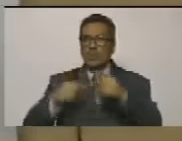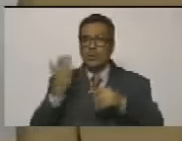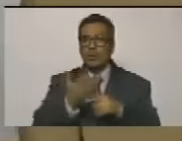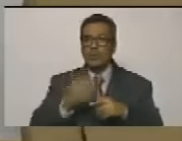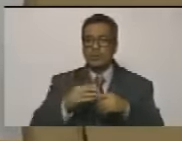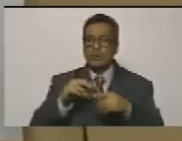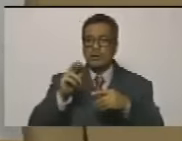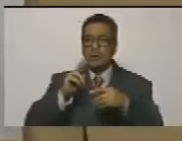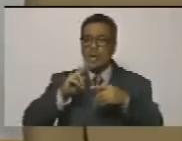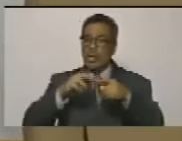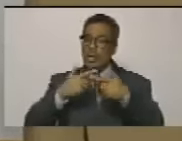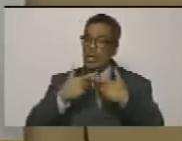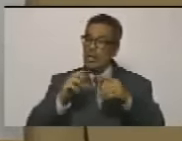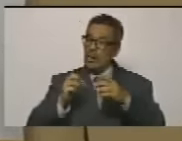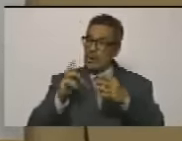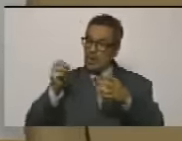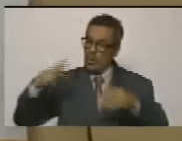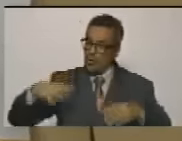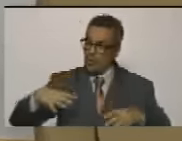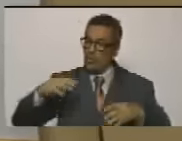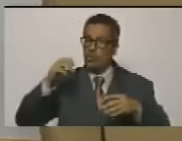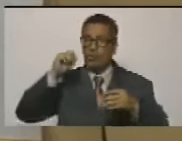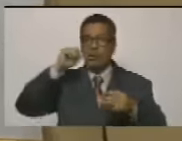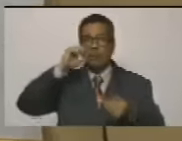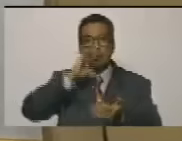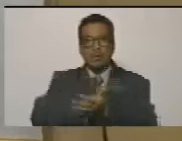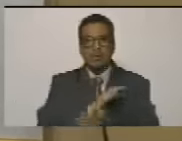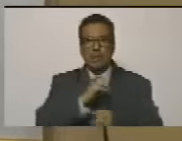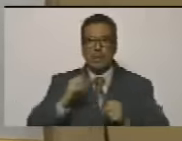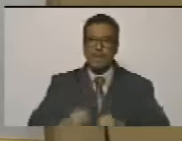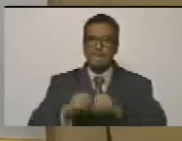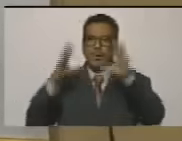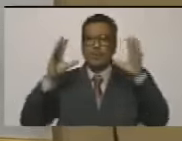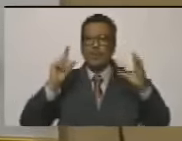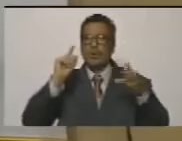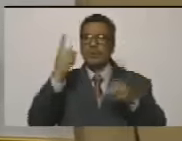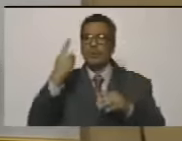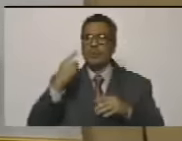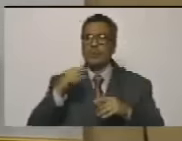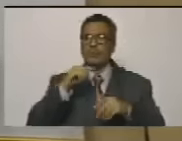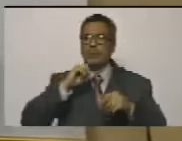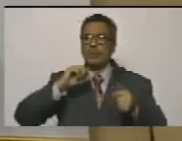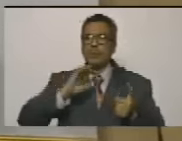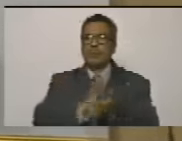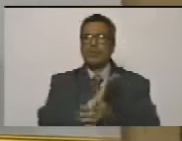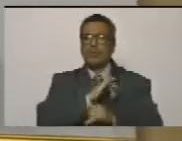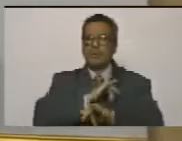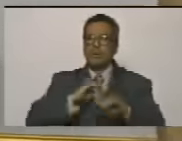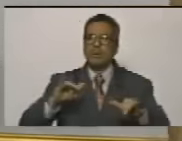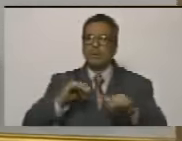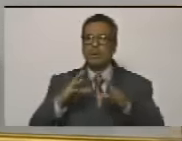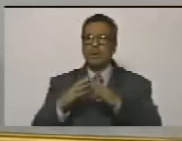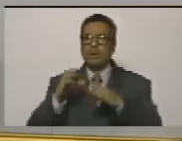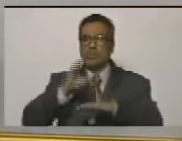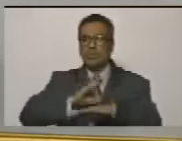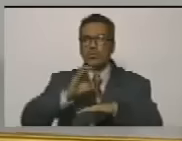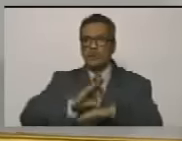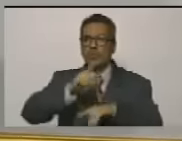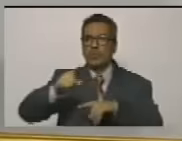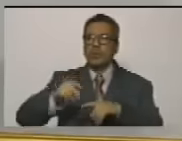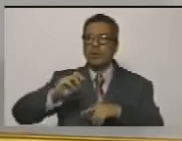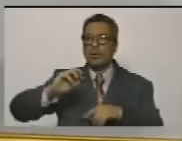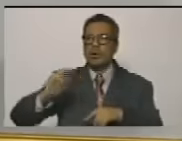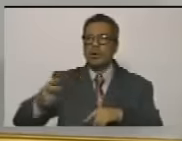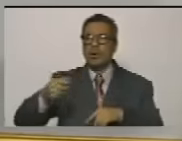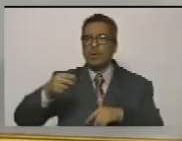y que se fuera la luz en todo Guri no era para que se explotara una de las turbinas y acabar con toda la central hidroeléctrica de Guri